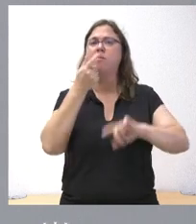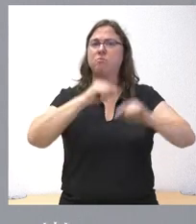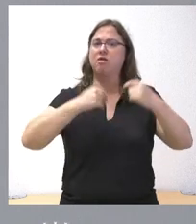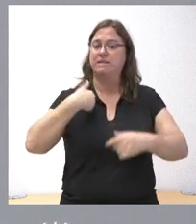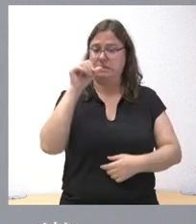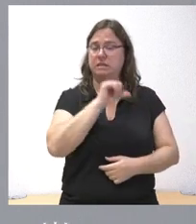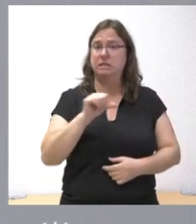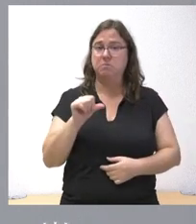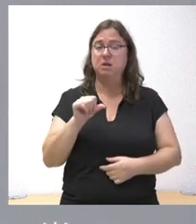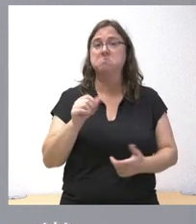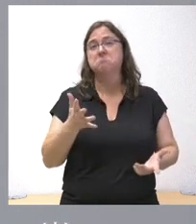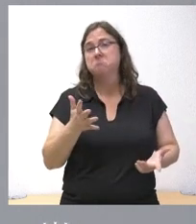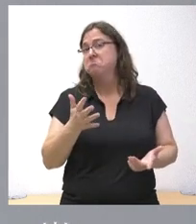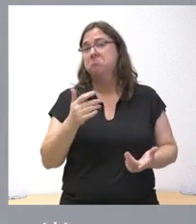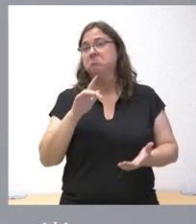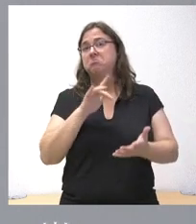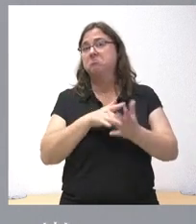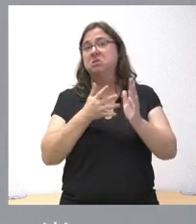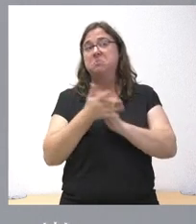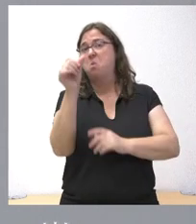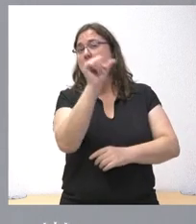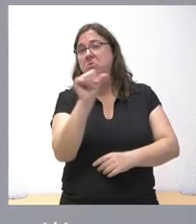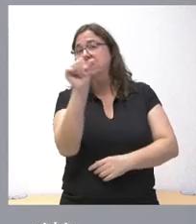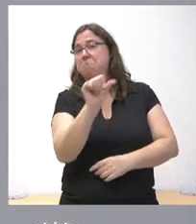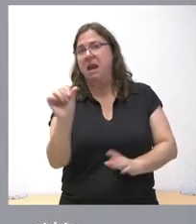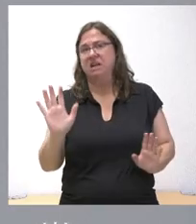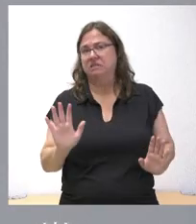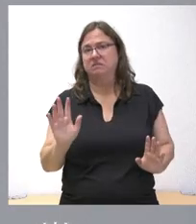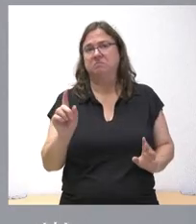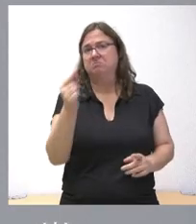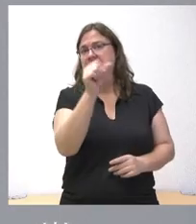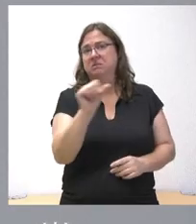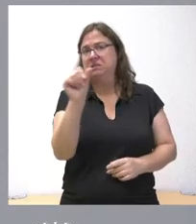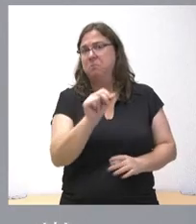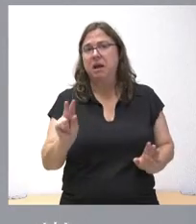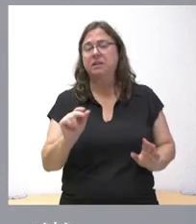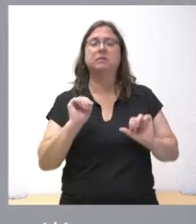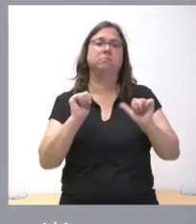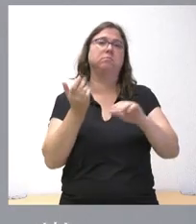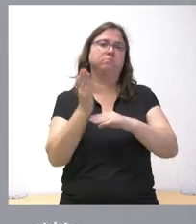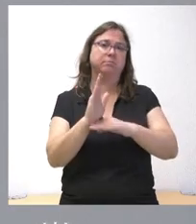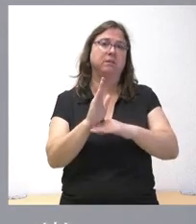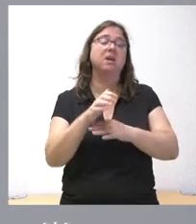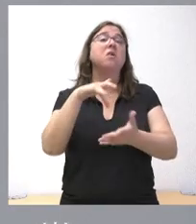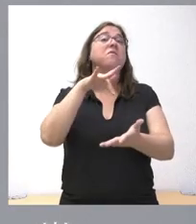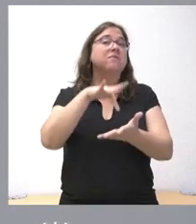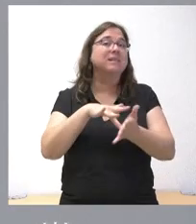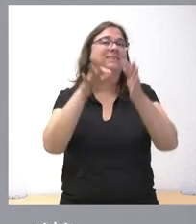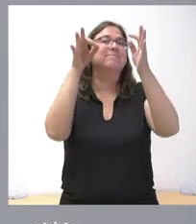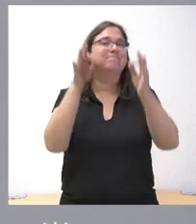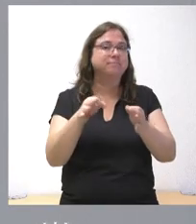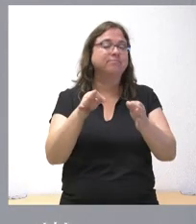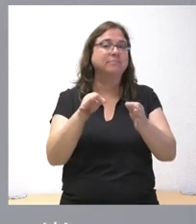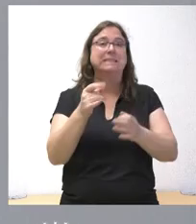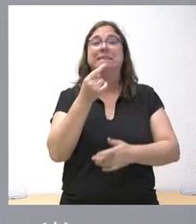semana. Y, por tanto, es cuestión de unas semanas que lo podamos presentar. Y la fecha concreta se la